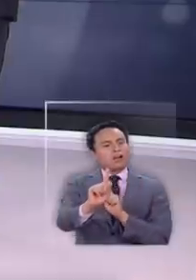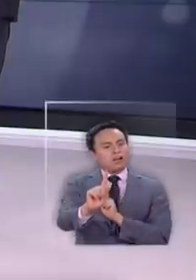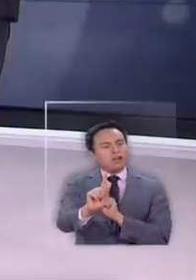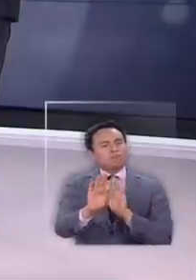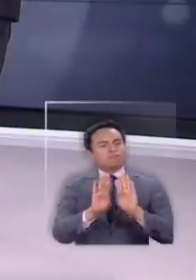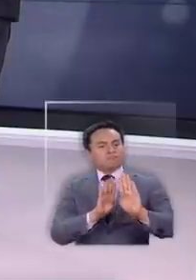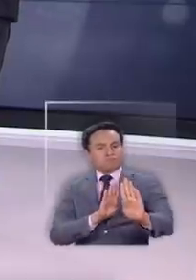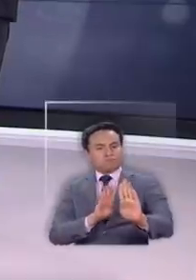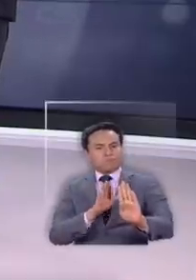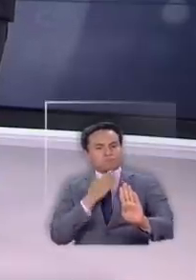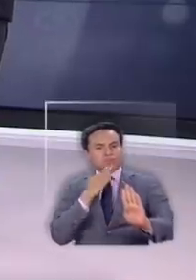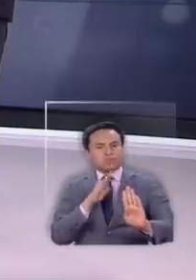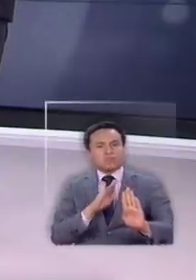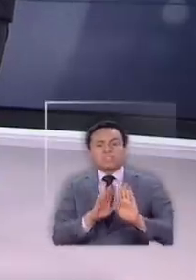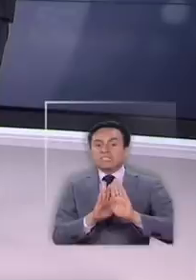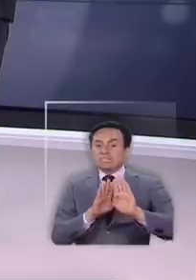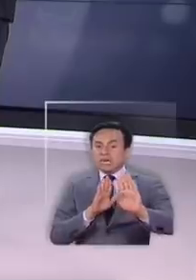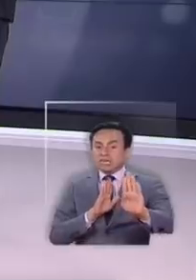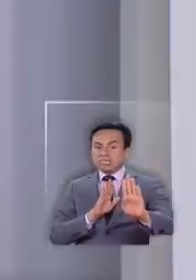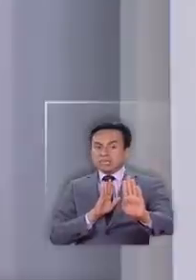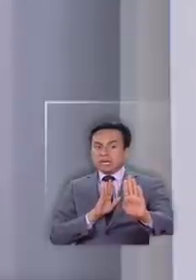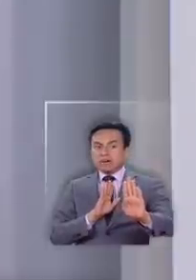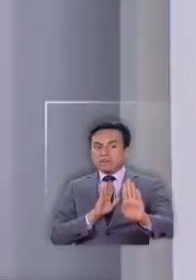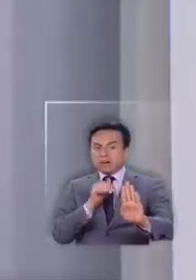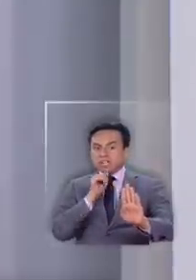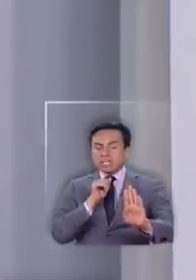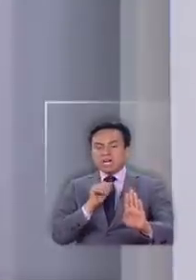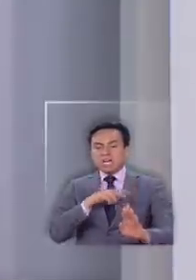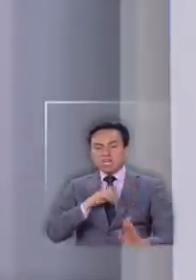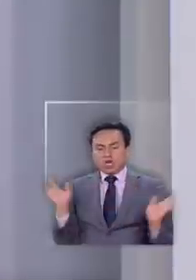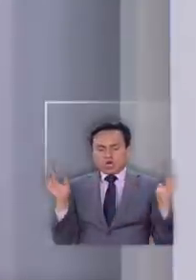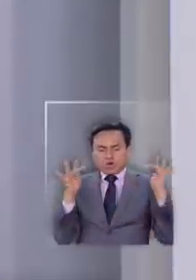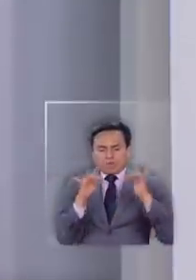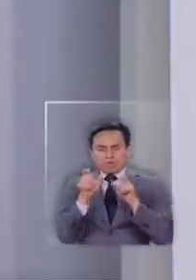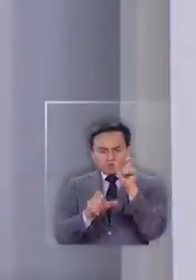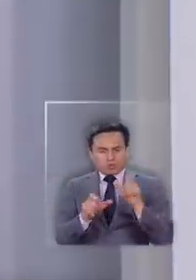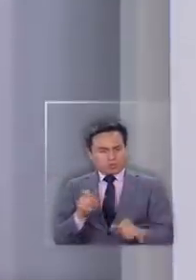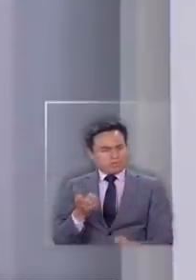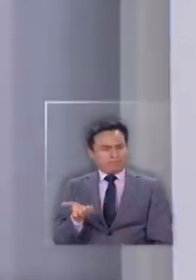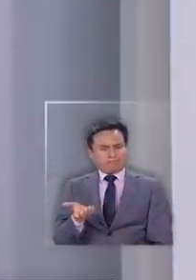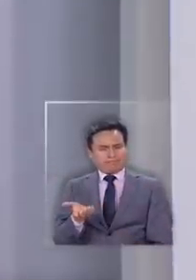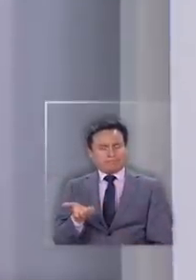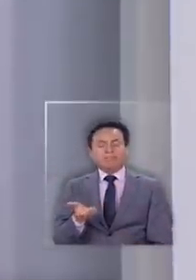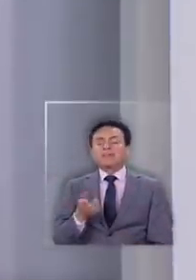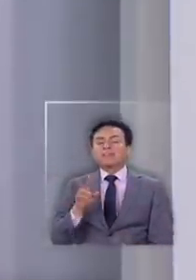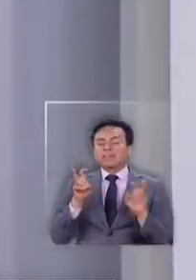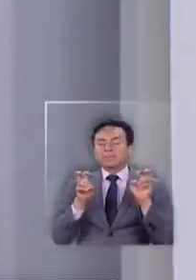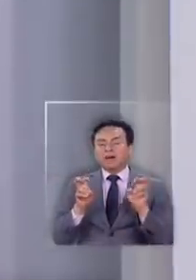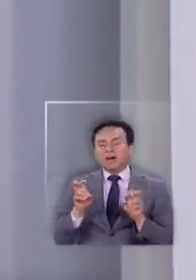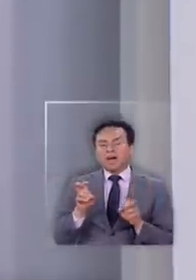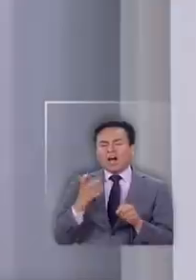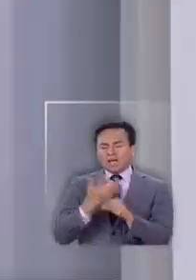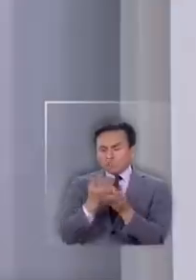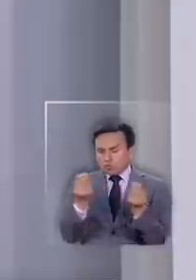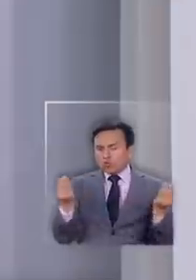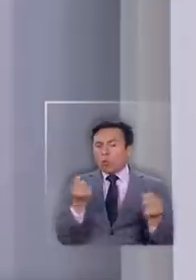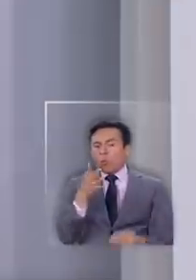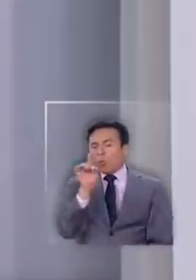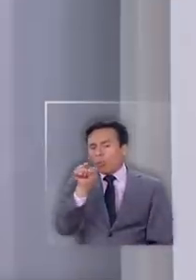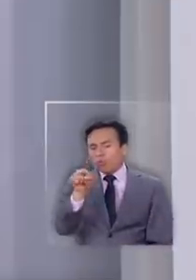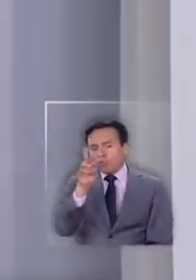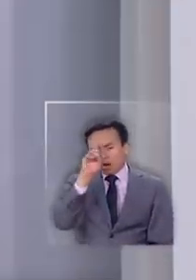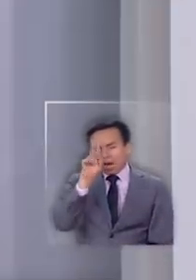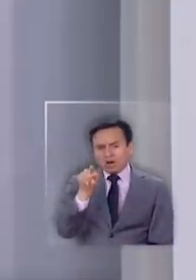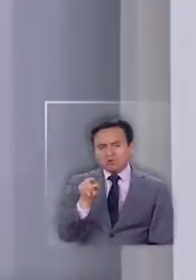tener. Bueno, distancia que aparentemente no tuvieron en este culto religioso. ¿Esto es un caso aislado? ¿Usted tiene noticias de que